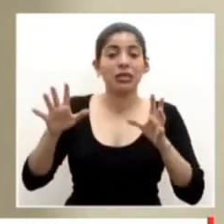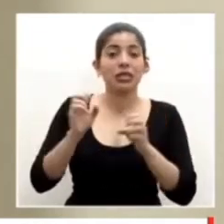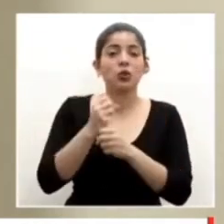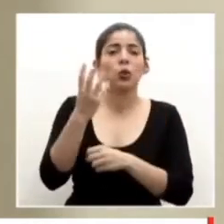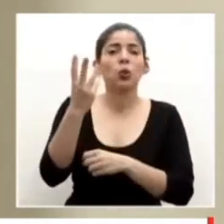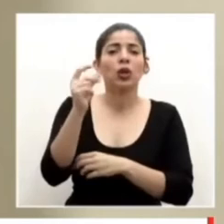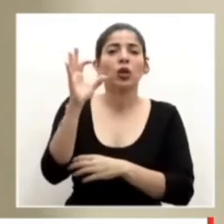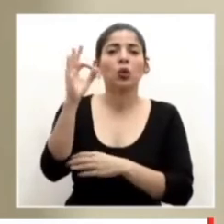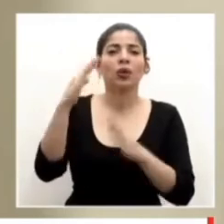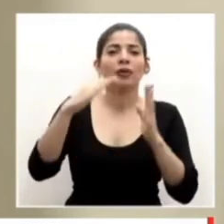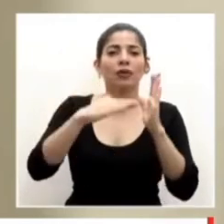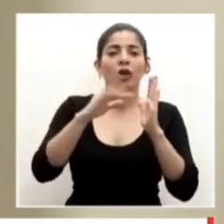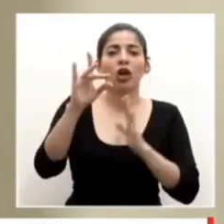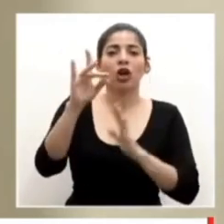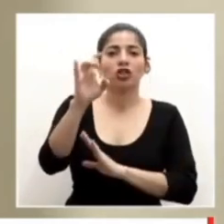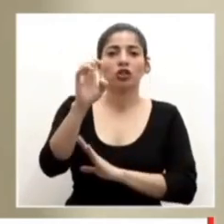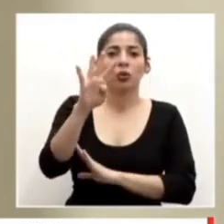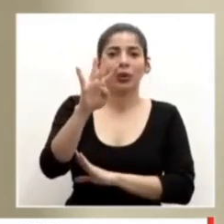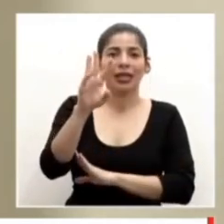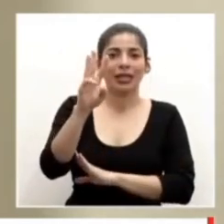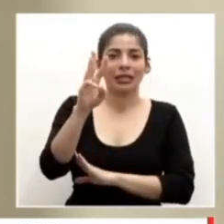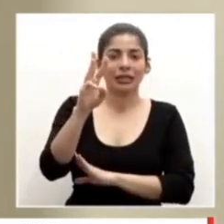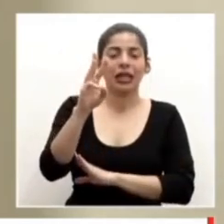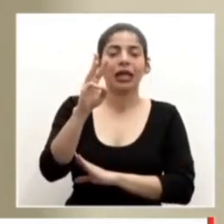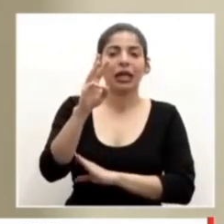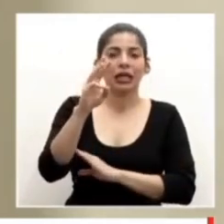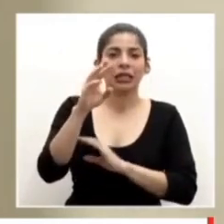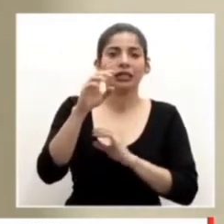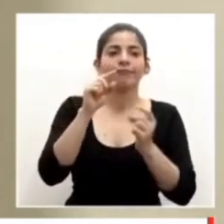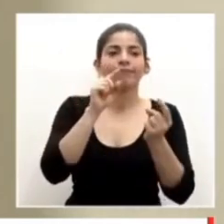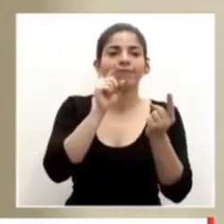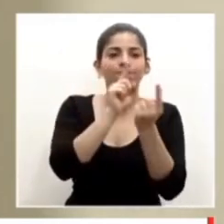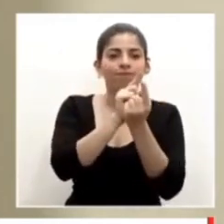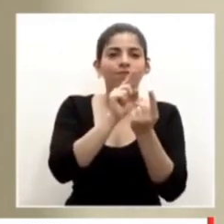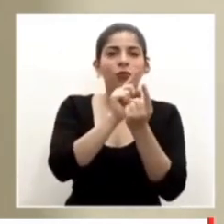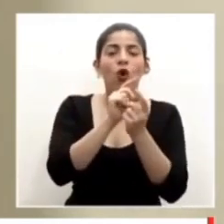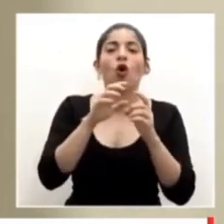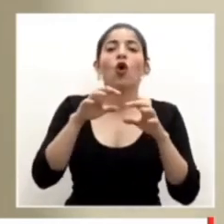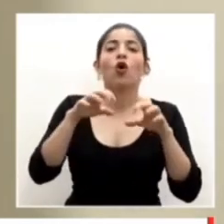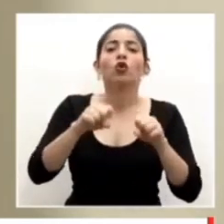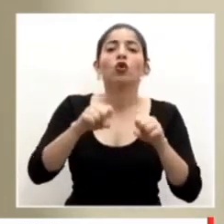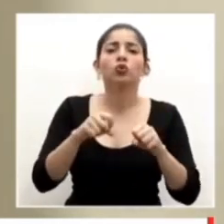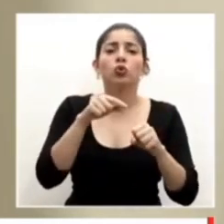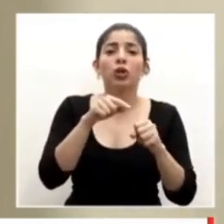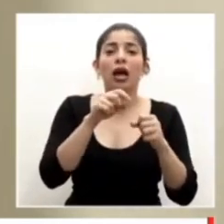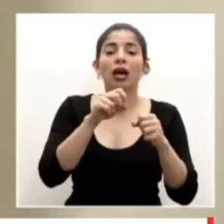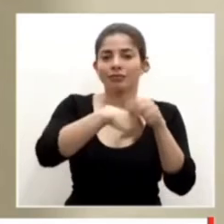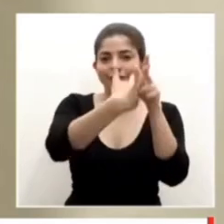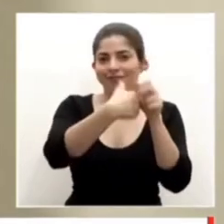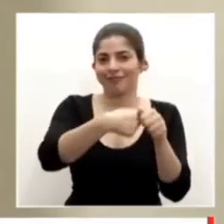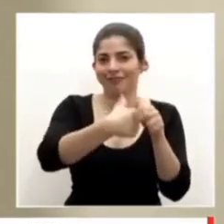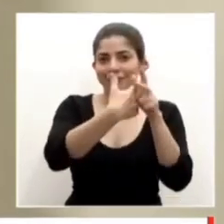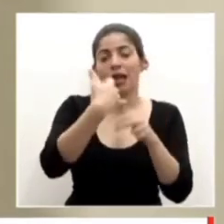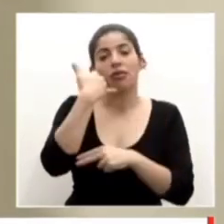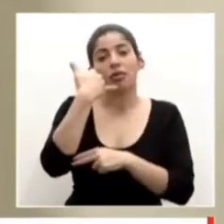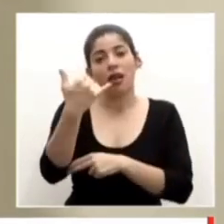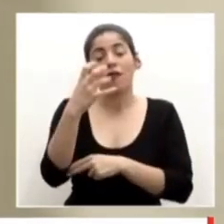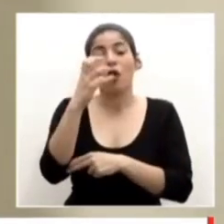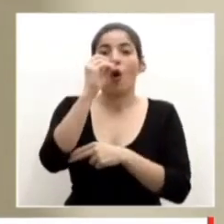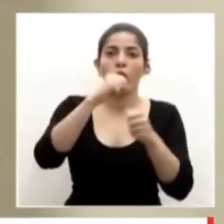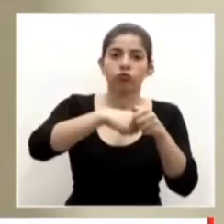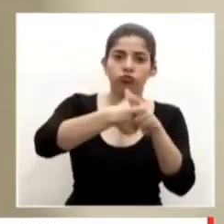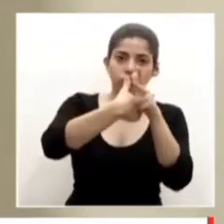9,846 consultas. Son consultas que se hacen de forma virtual, ya sea telefónica o